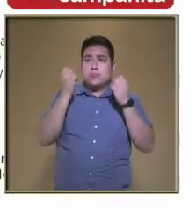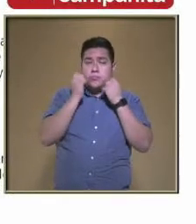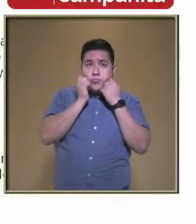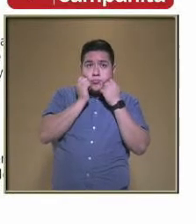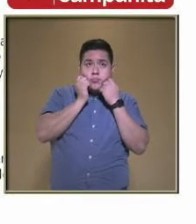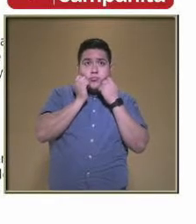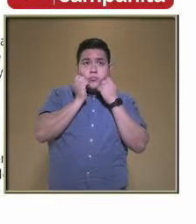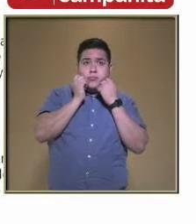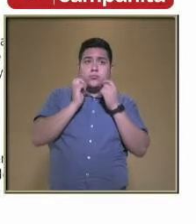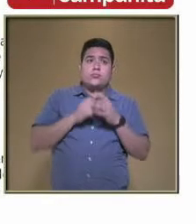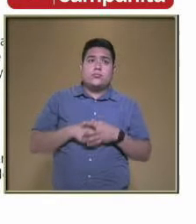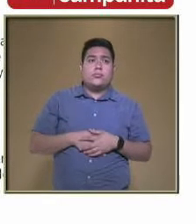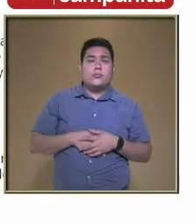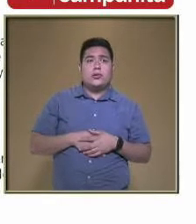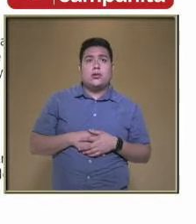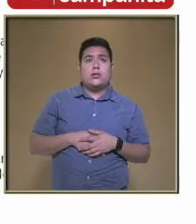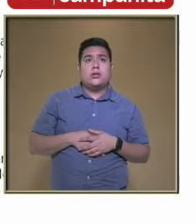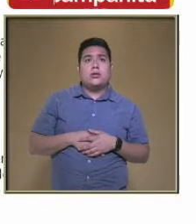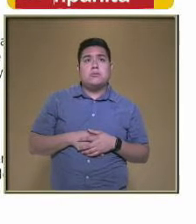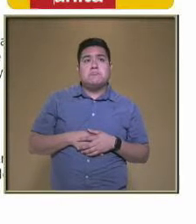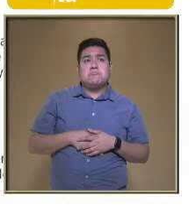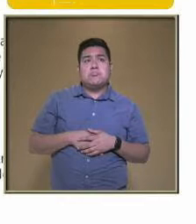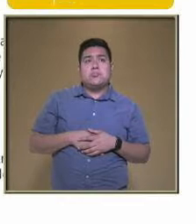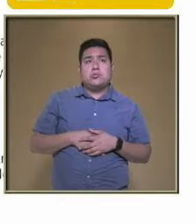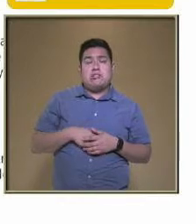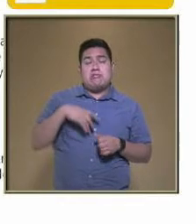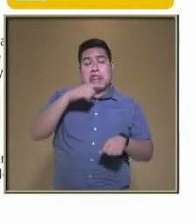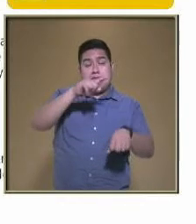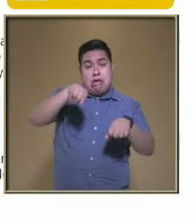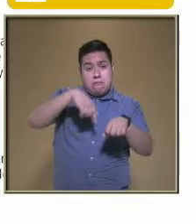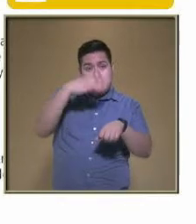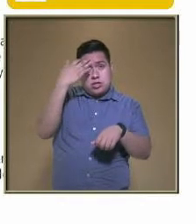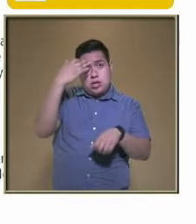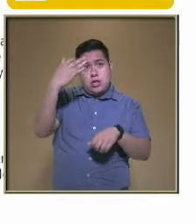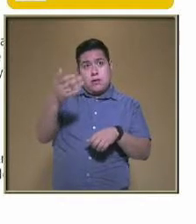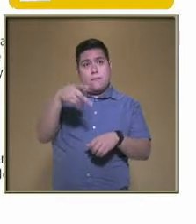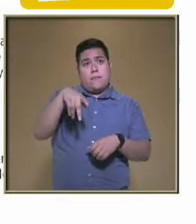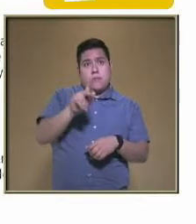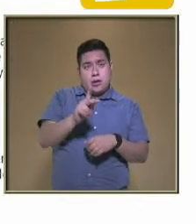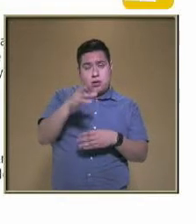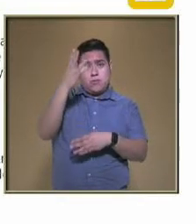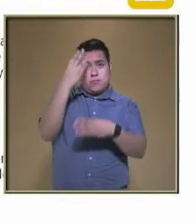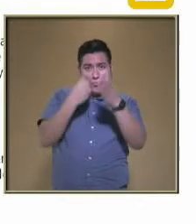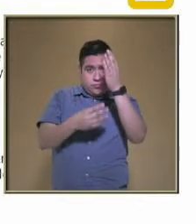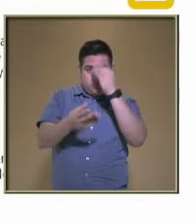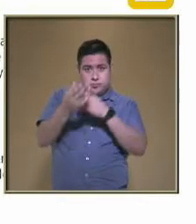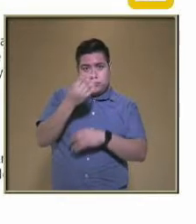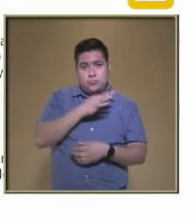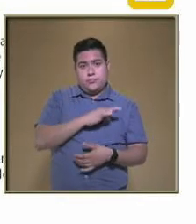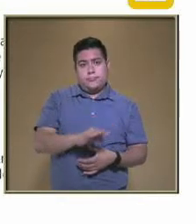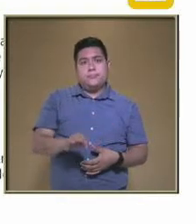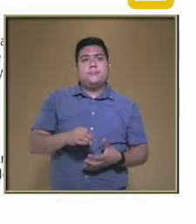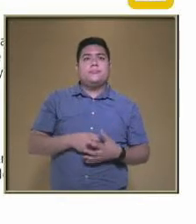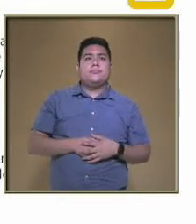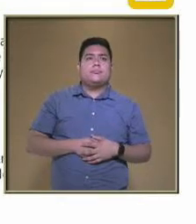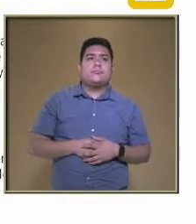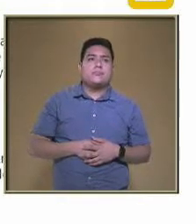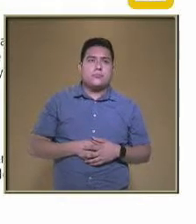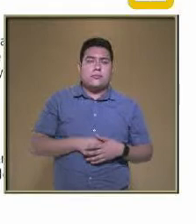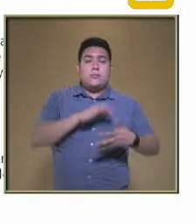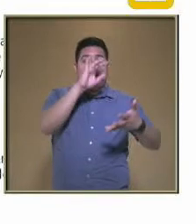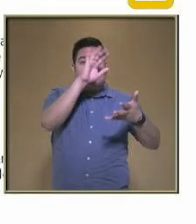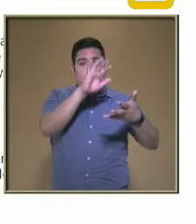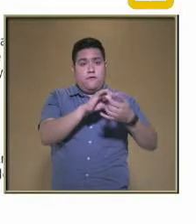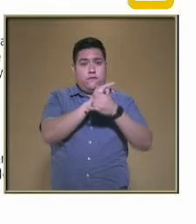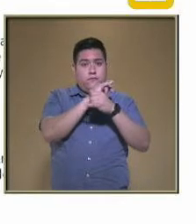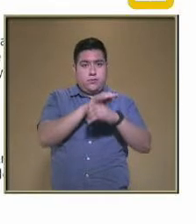Al momento Tal como ustedes esperan Pero interactuando Pueden aprender De su funcionamiento Y ir leyendo Más